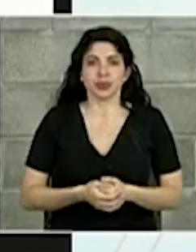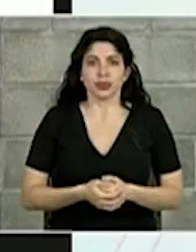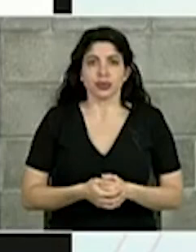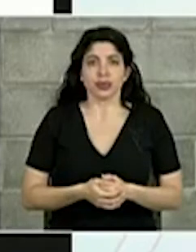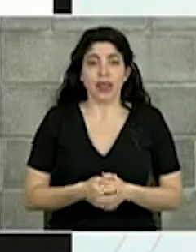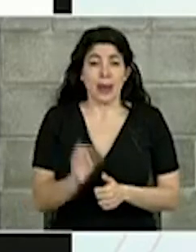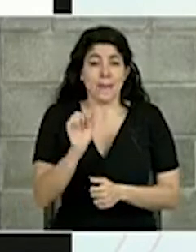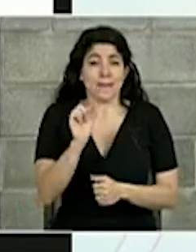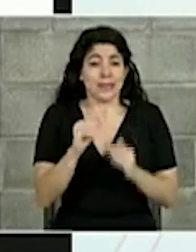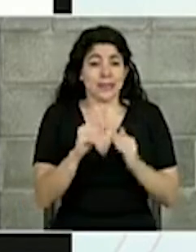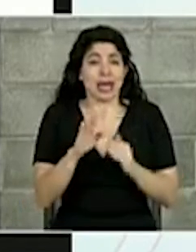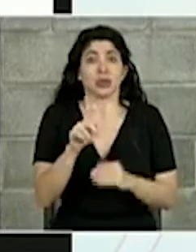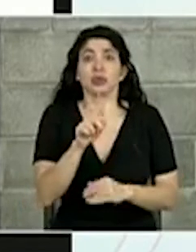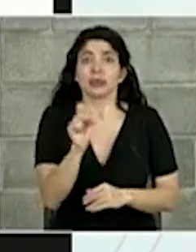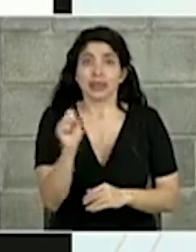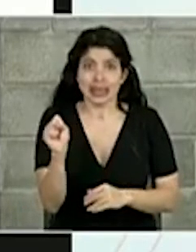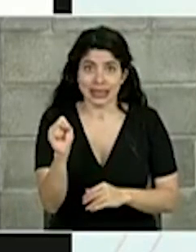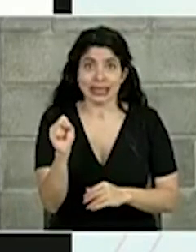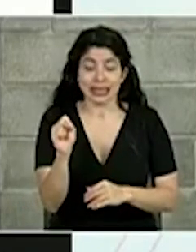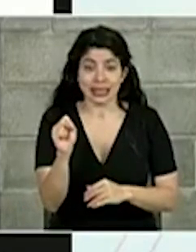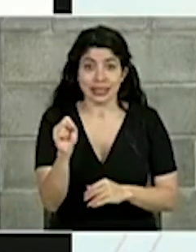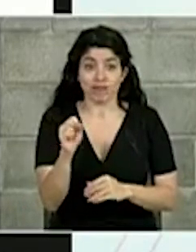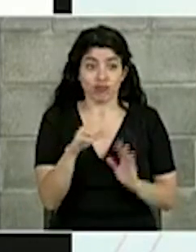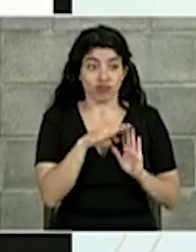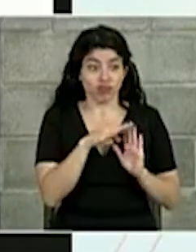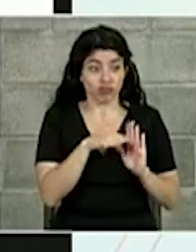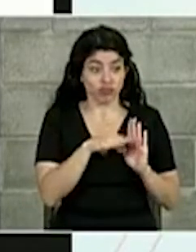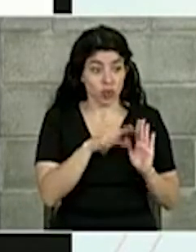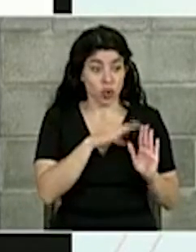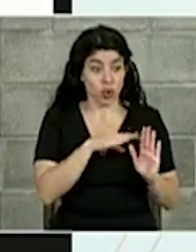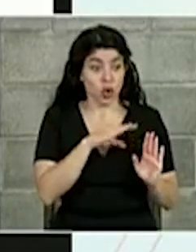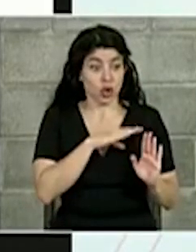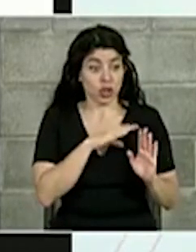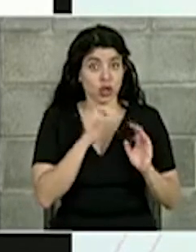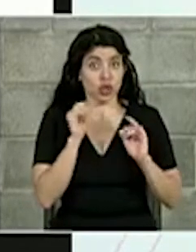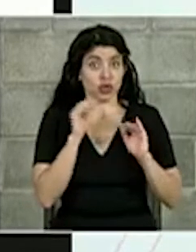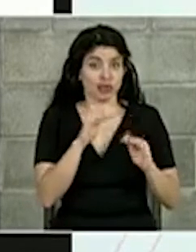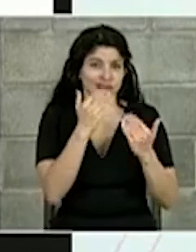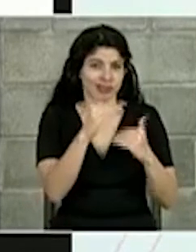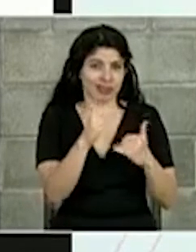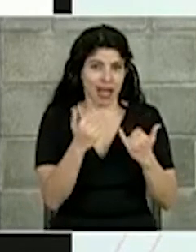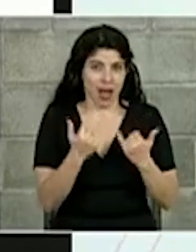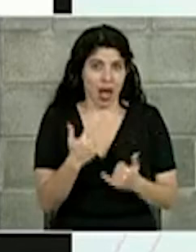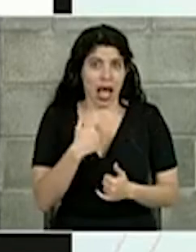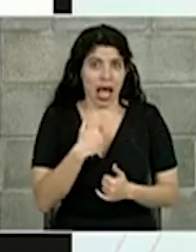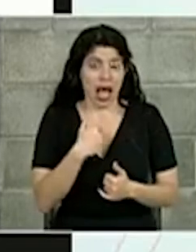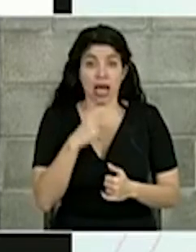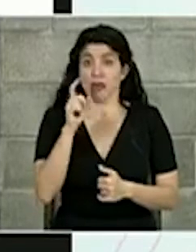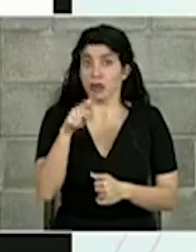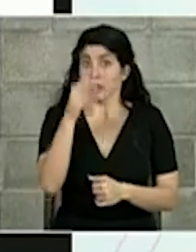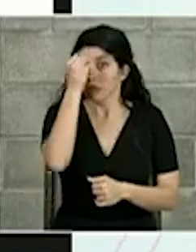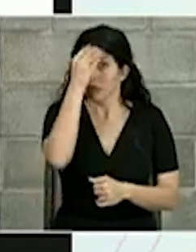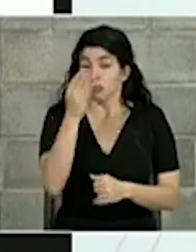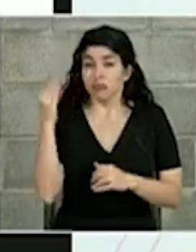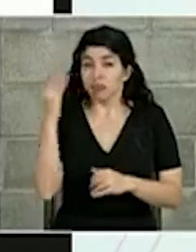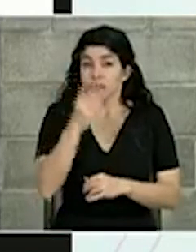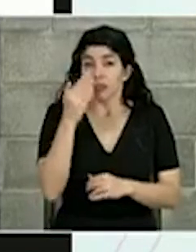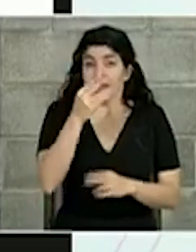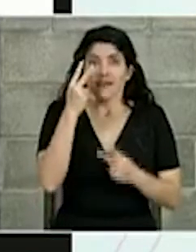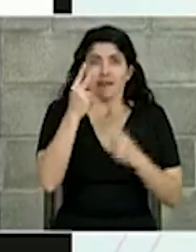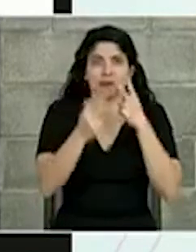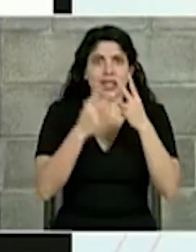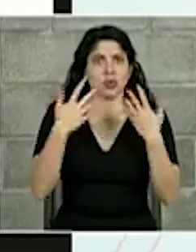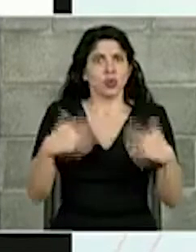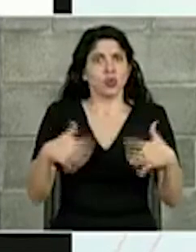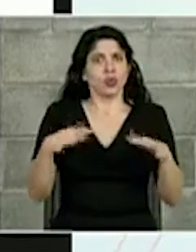A poco más de un mes, con las condiciones de aforo que tenemos al día de hoy, tengo que decirles que la visitación ha